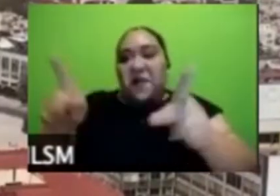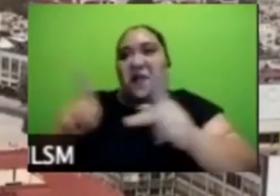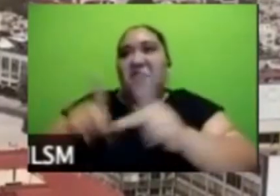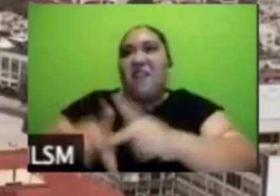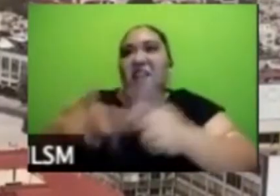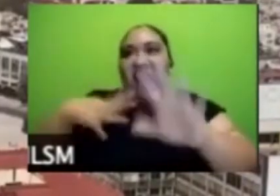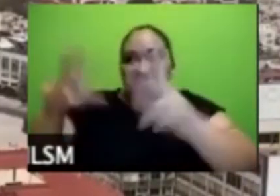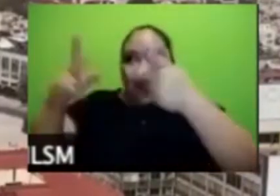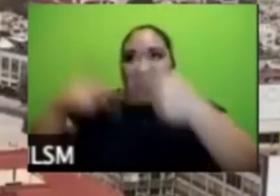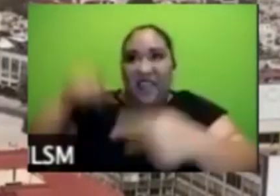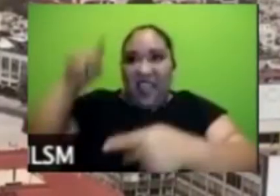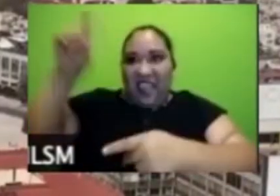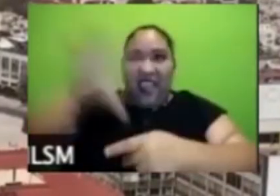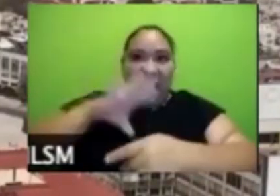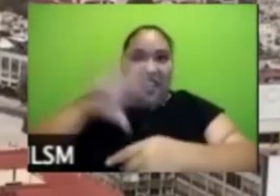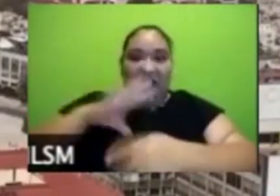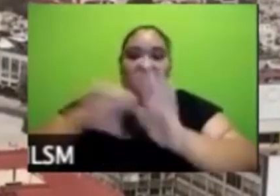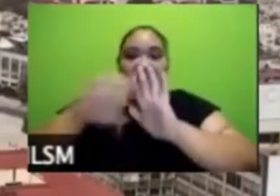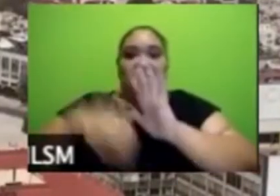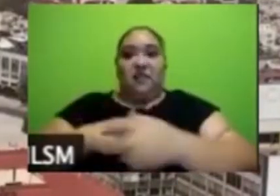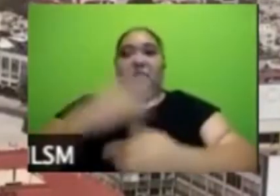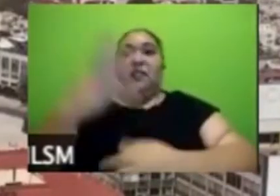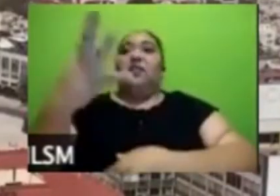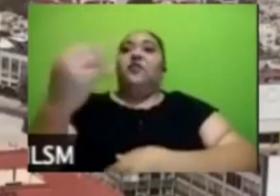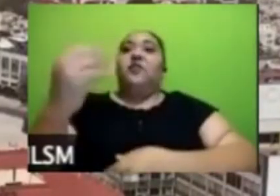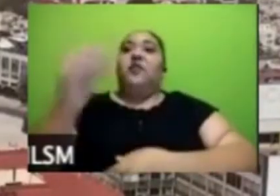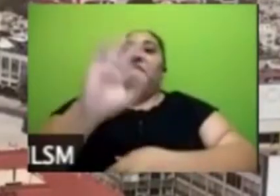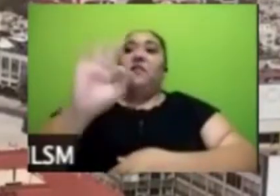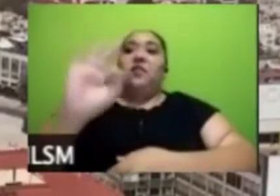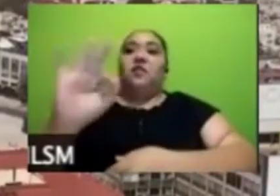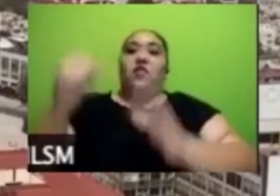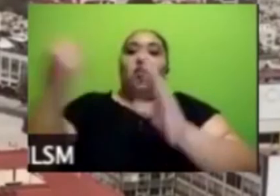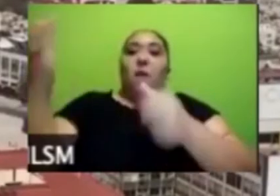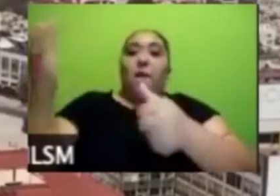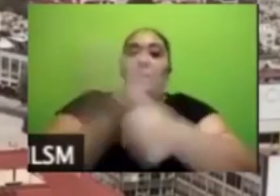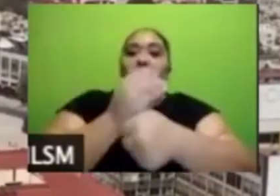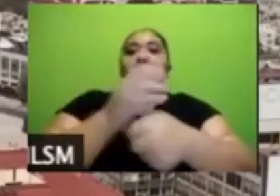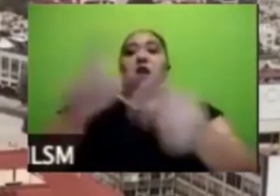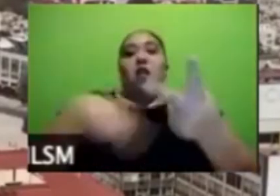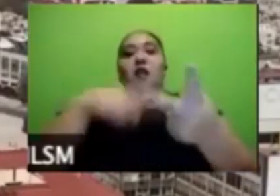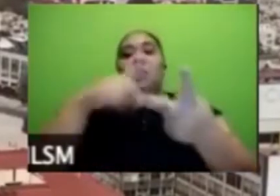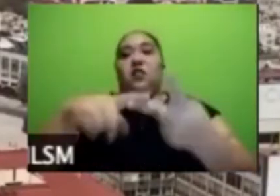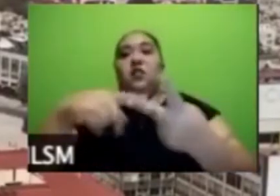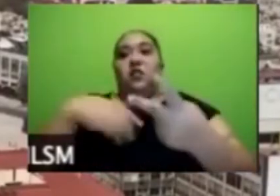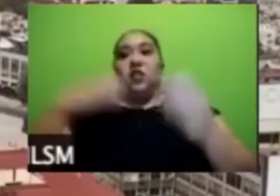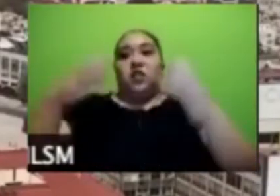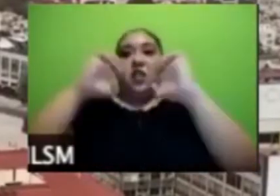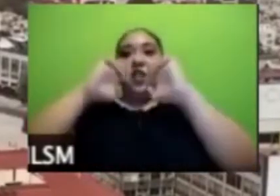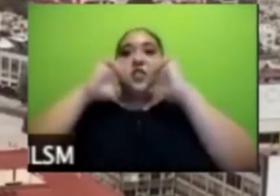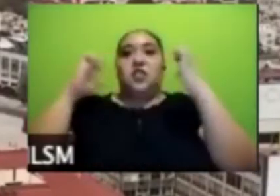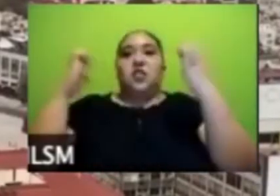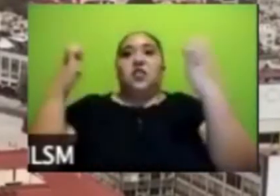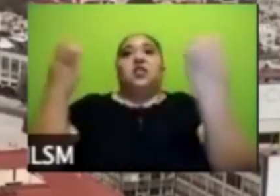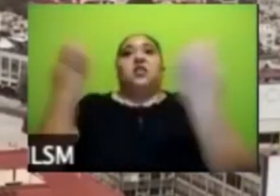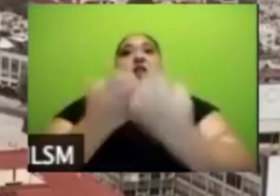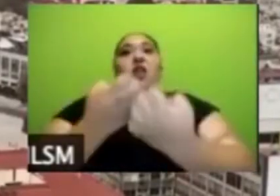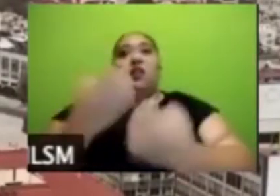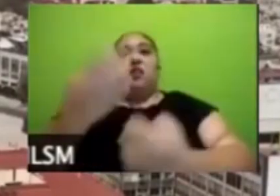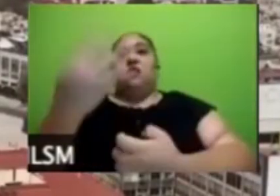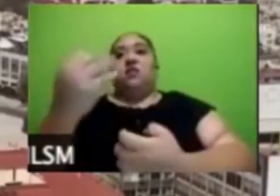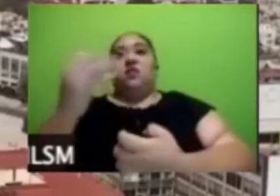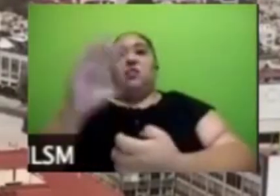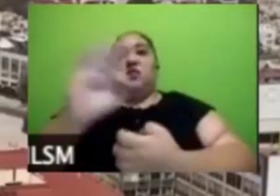bares 9% los estadios 7% ese todavía no hay una conciencia de que yo no me atrevo a ir a un estadio lleno